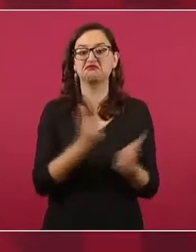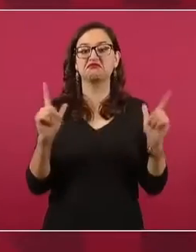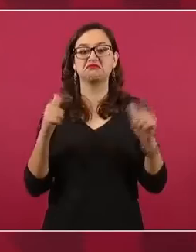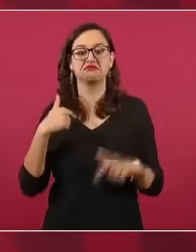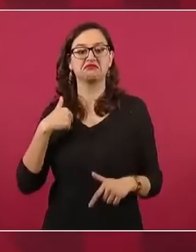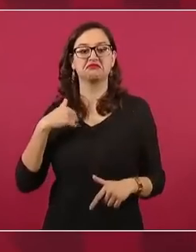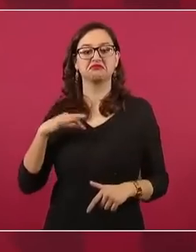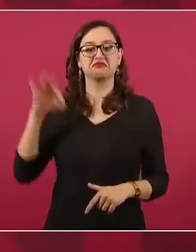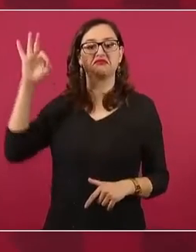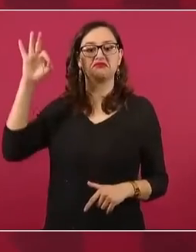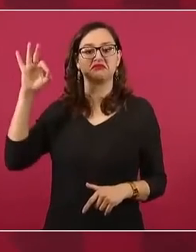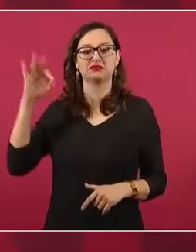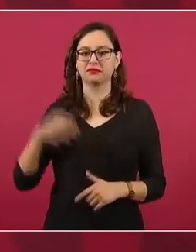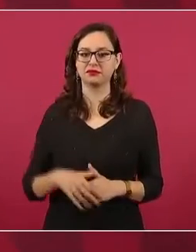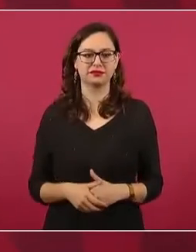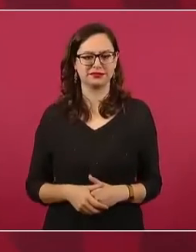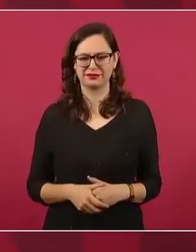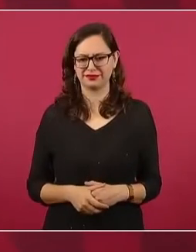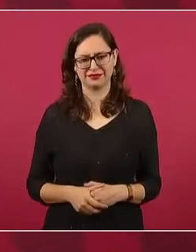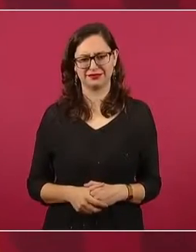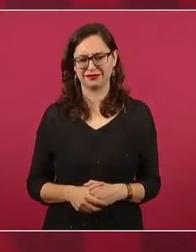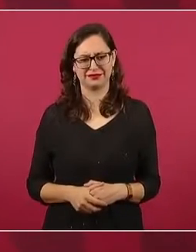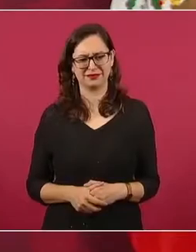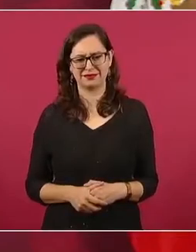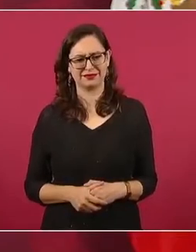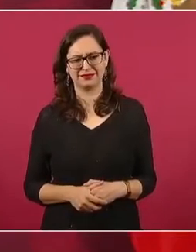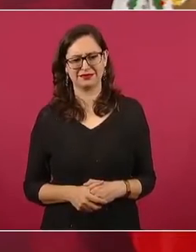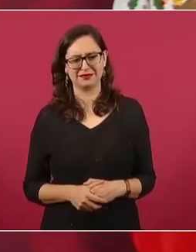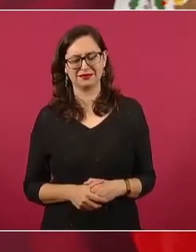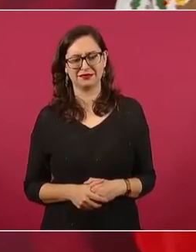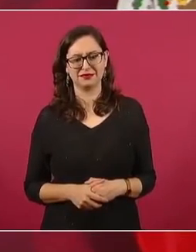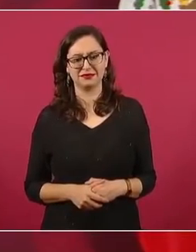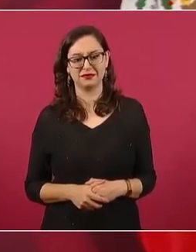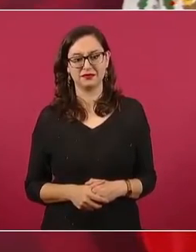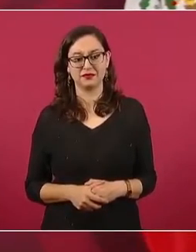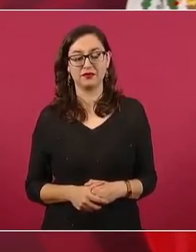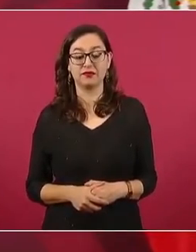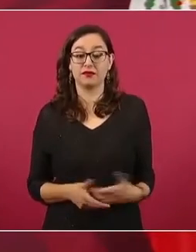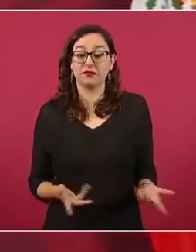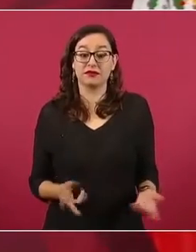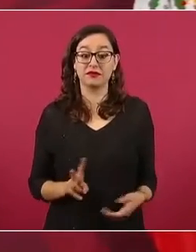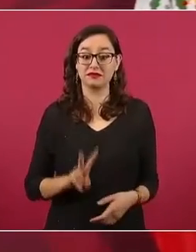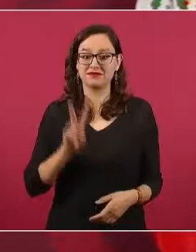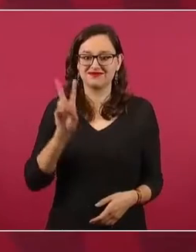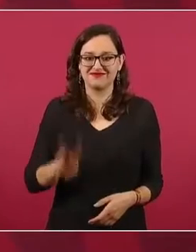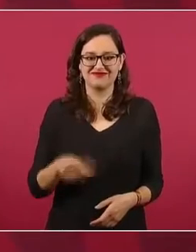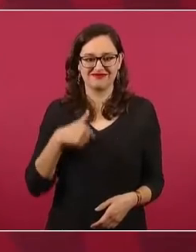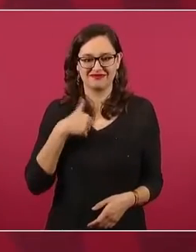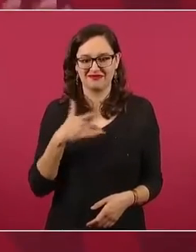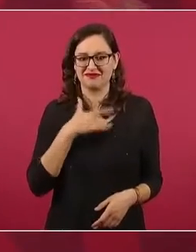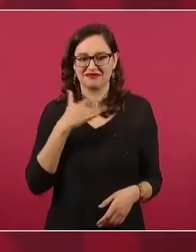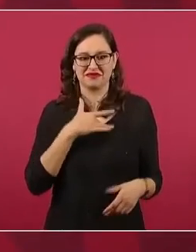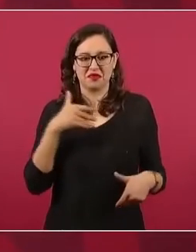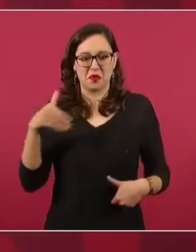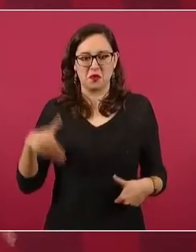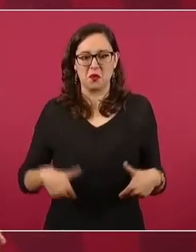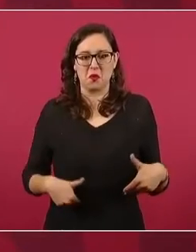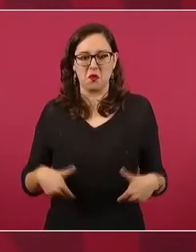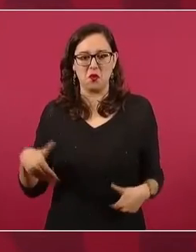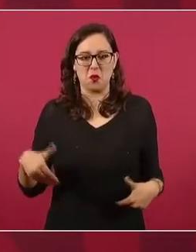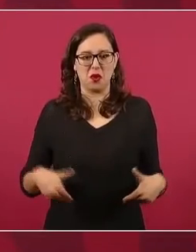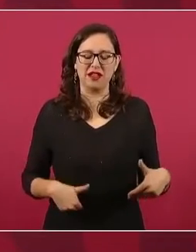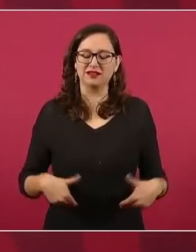Y me molesta, porque siempre digo que se reconoce el oficio